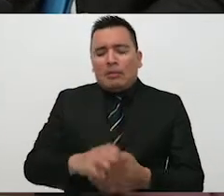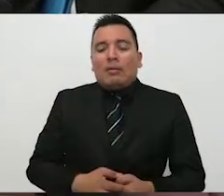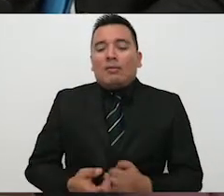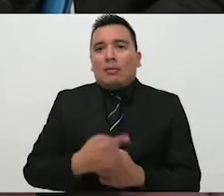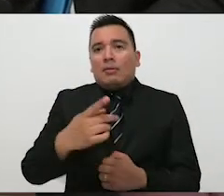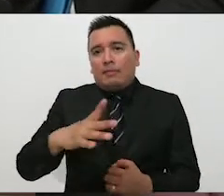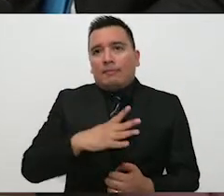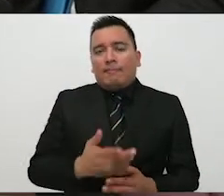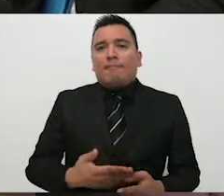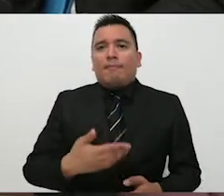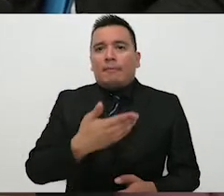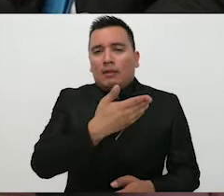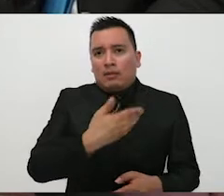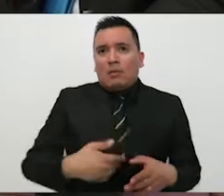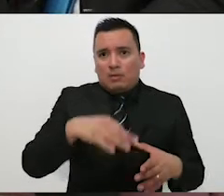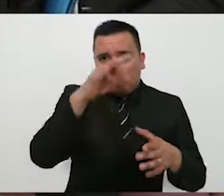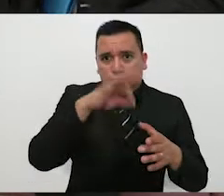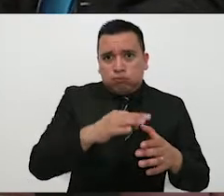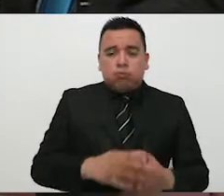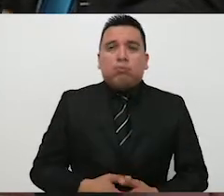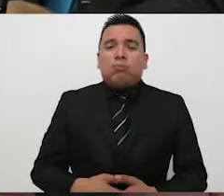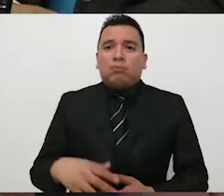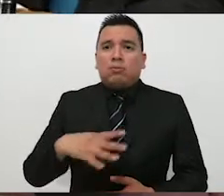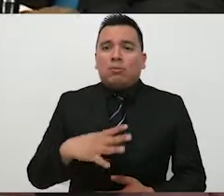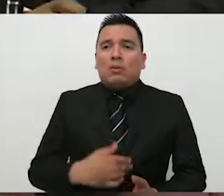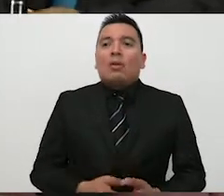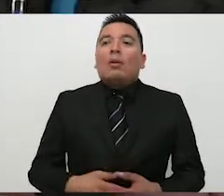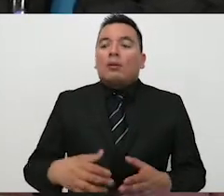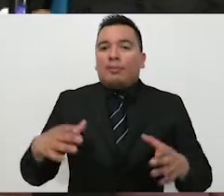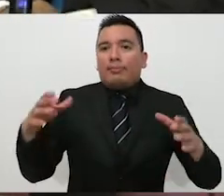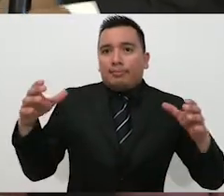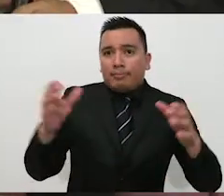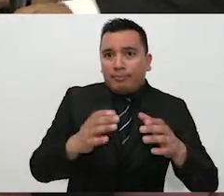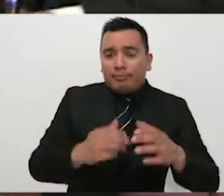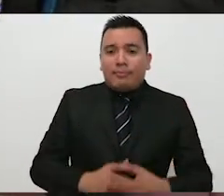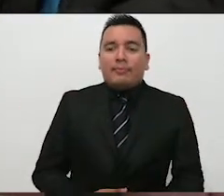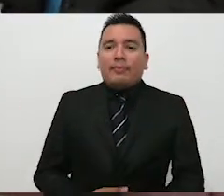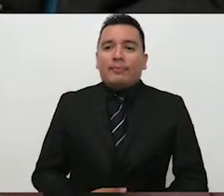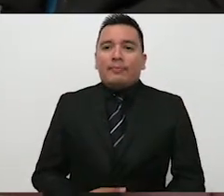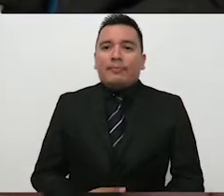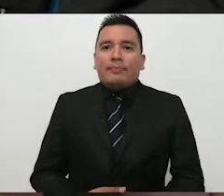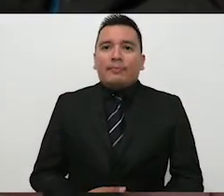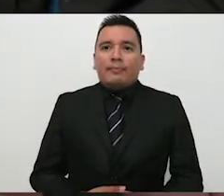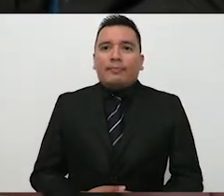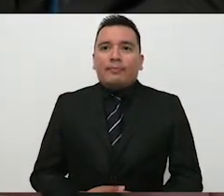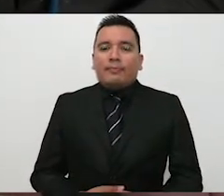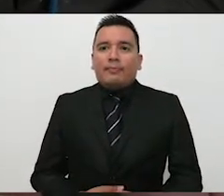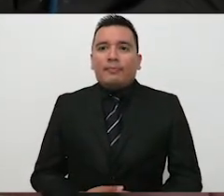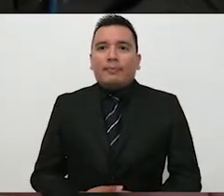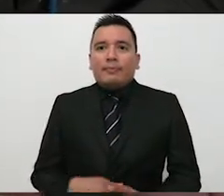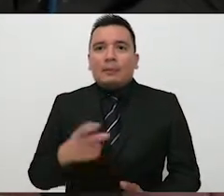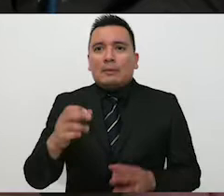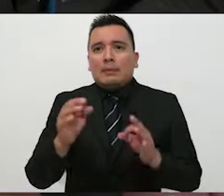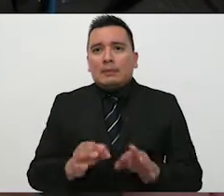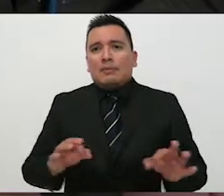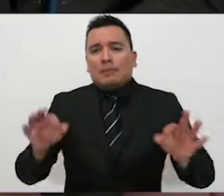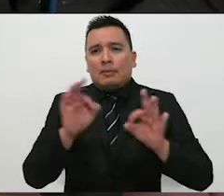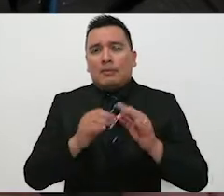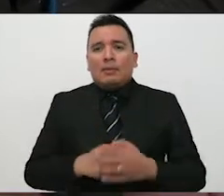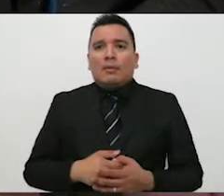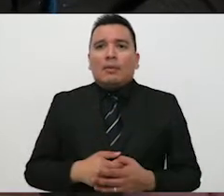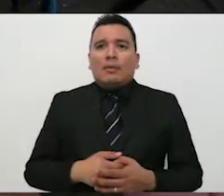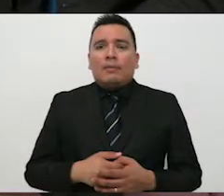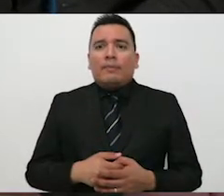Se renueva el Congreso local. Y es muy importante que al contrario de dejar,